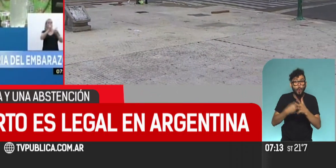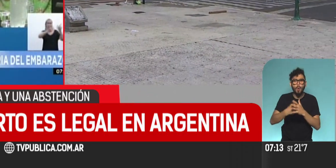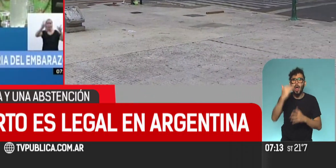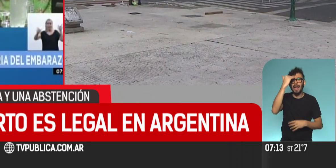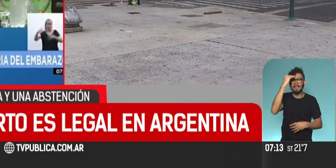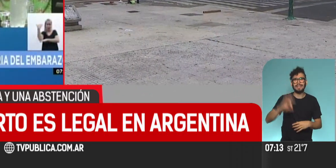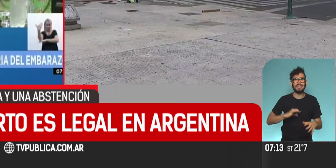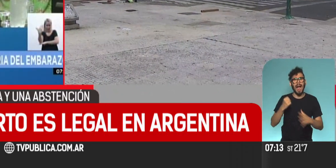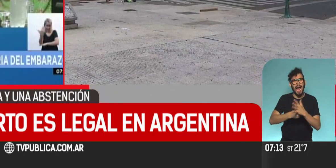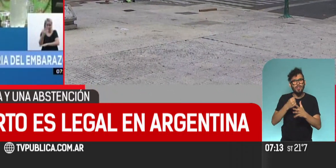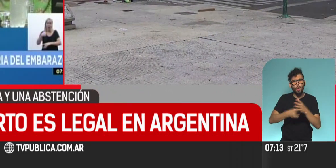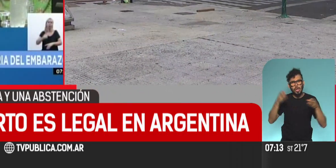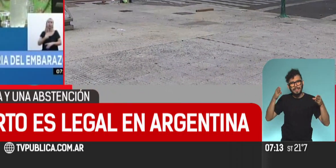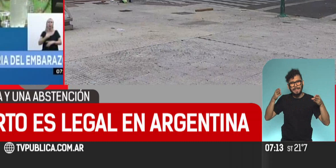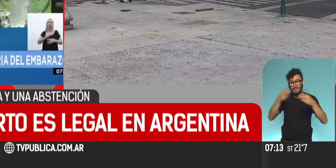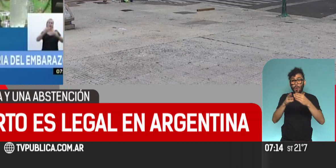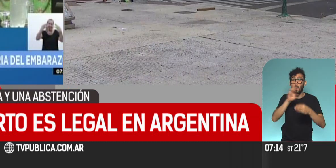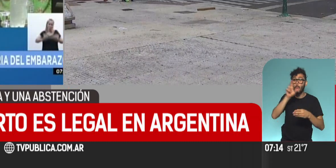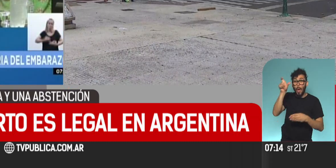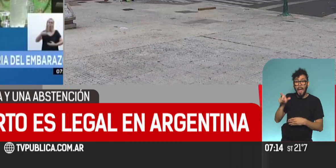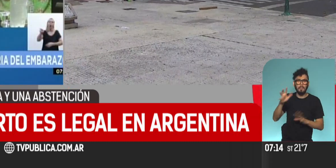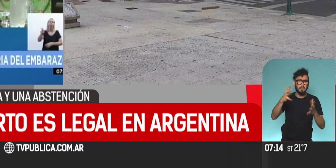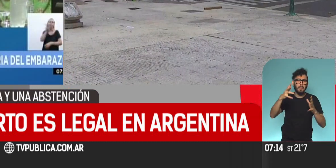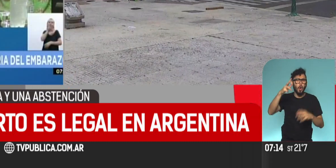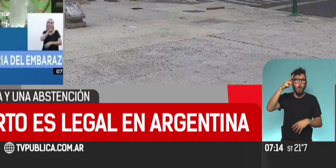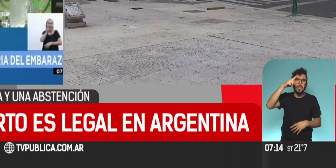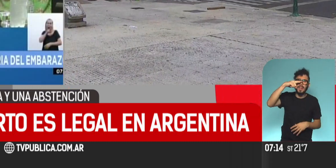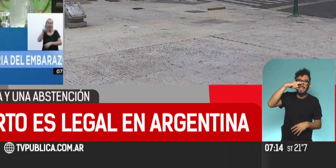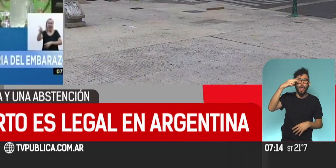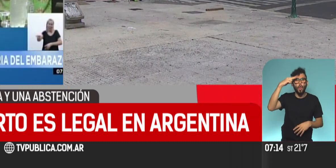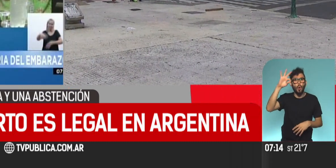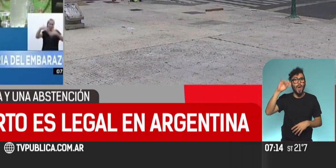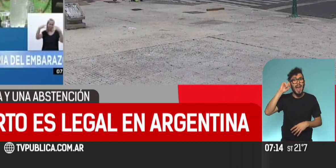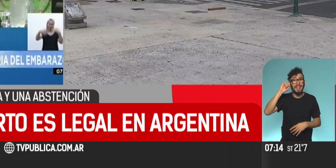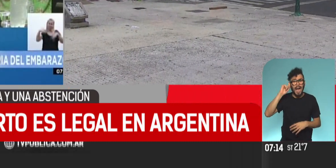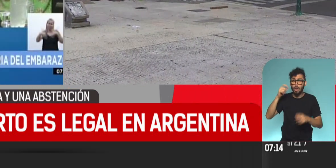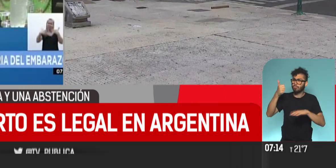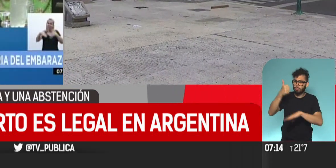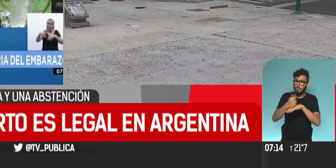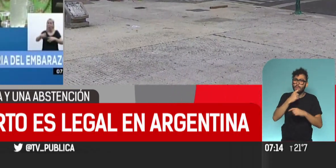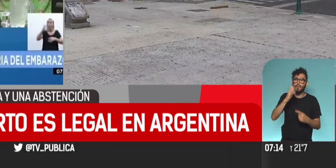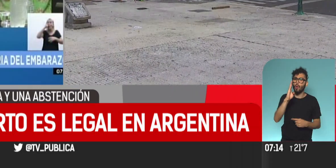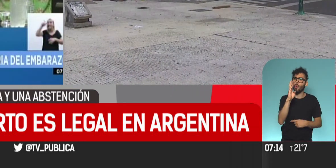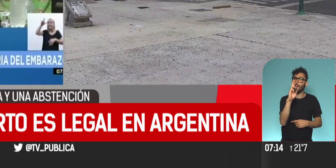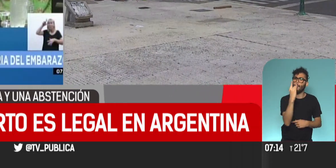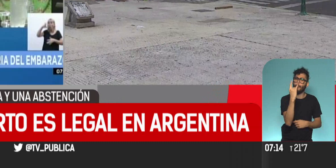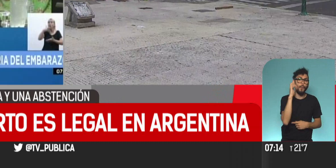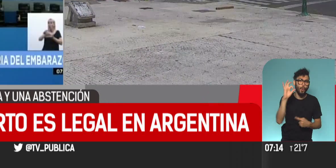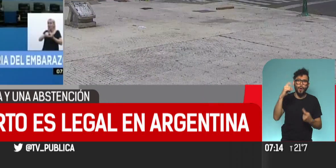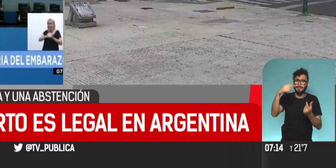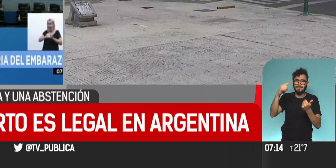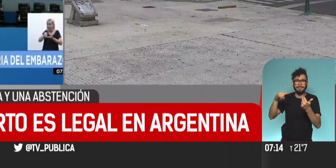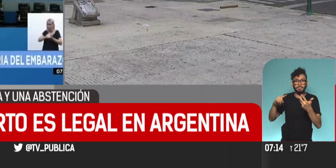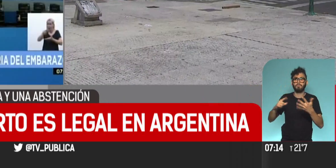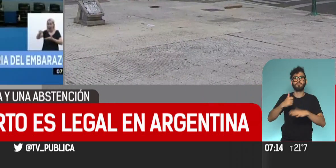esta dirección y estas mujeres tienen más de 87 años de vida, 90 algunas, y estuvieron aquí como Nina Brugo y otras tantas que, por supuesto,